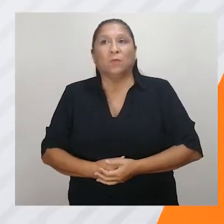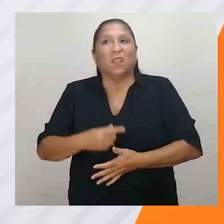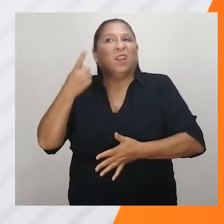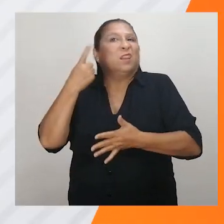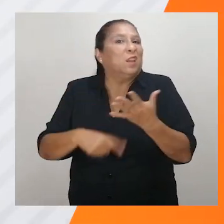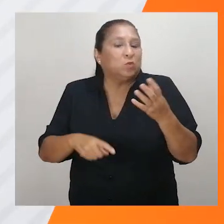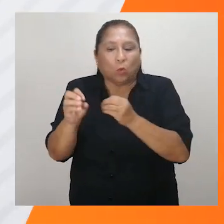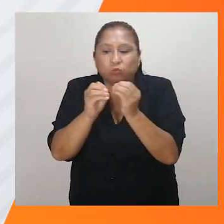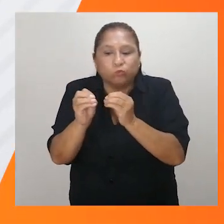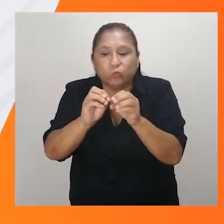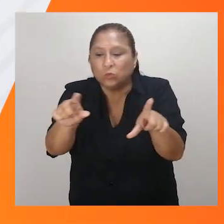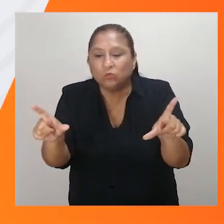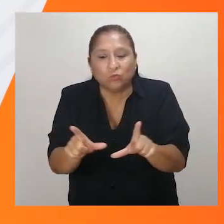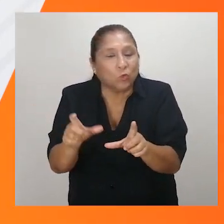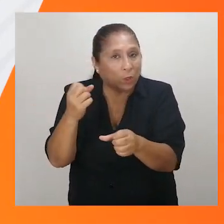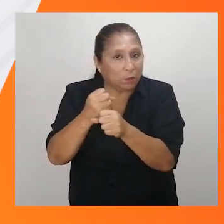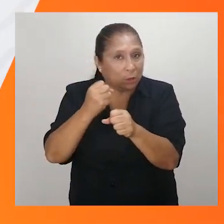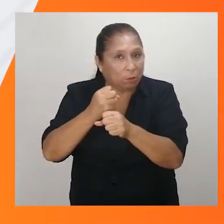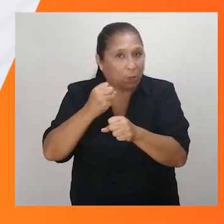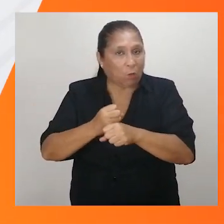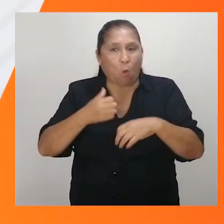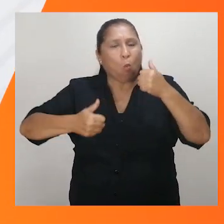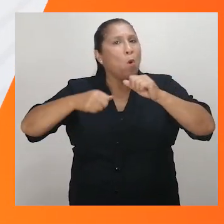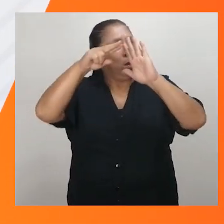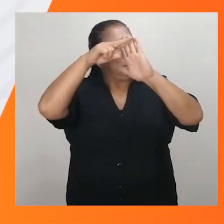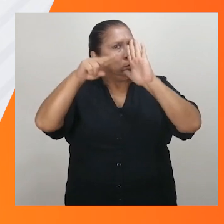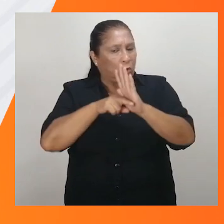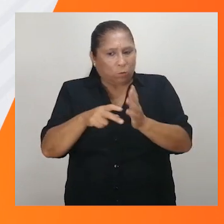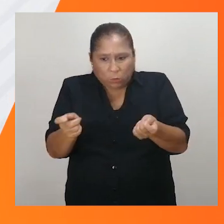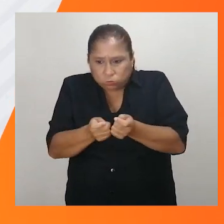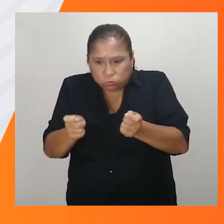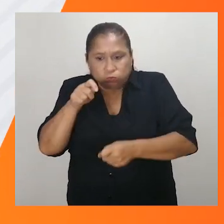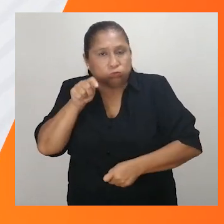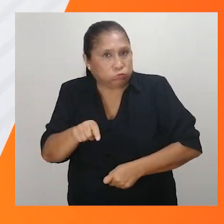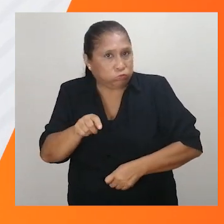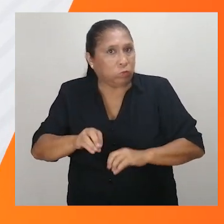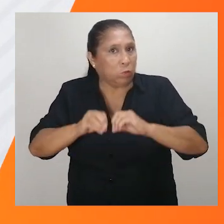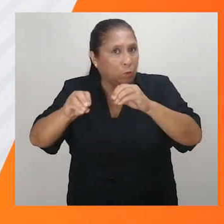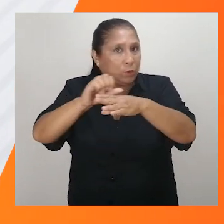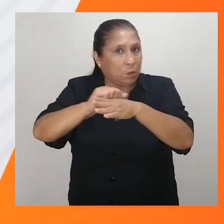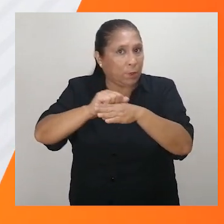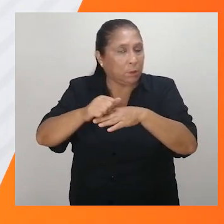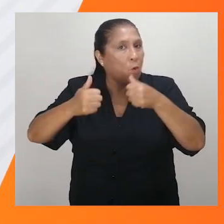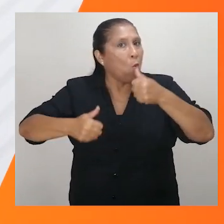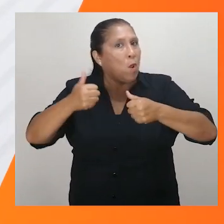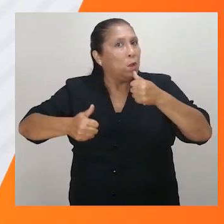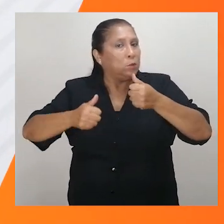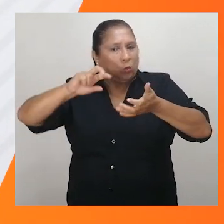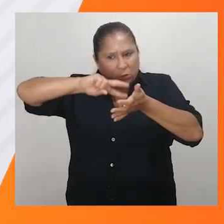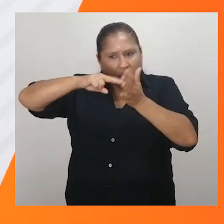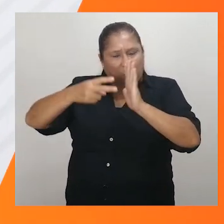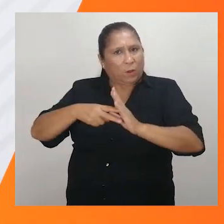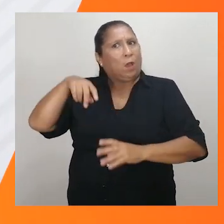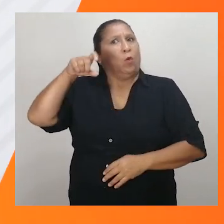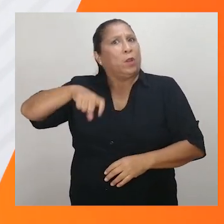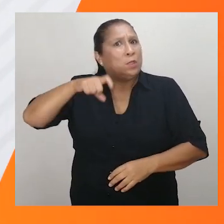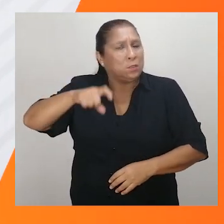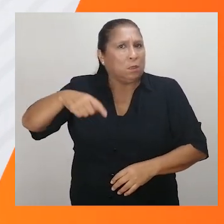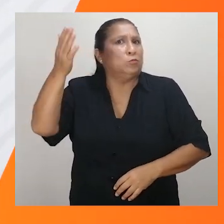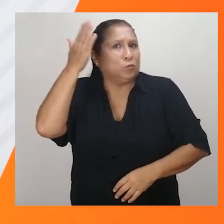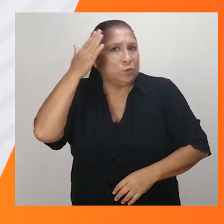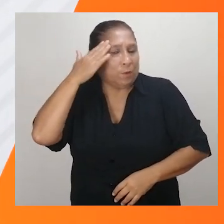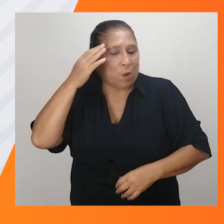¿Qué son los ajustes razonables? ¿Qué normas regulan su otorgamiento? ¿Cuáles son los conceptos clave que tenemos que conocer?